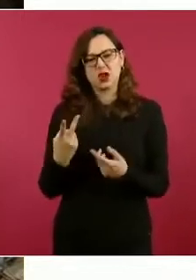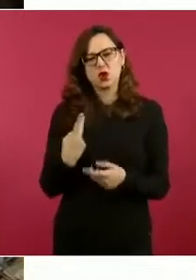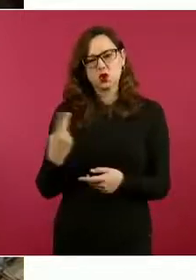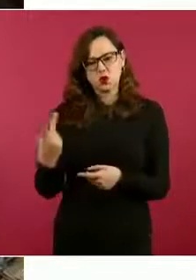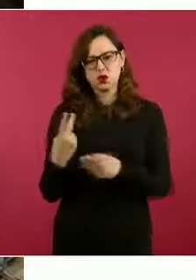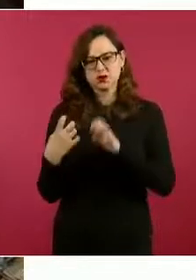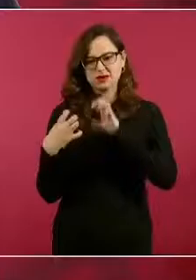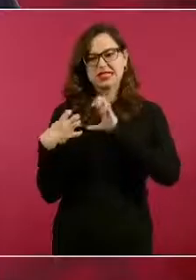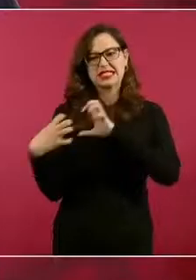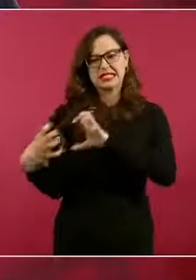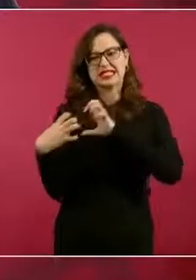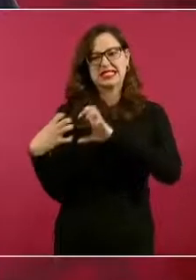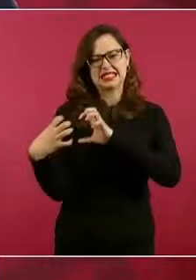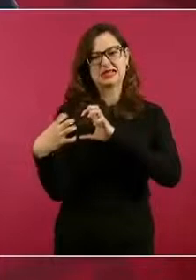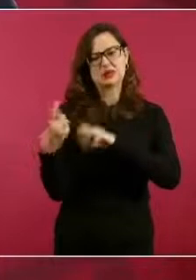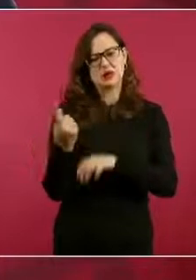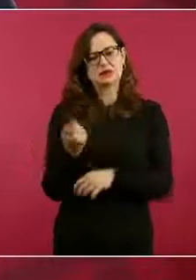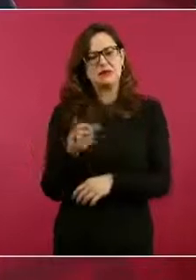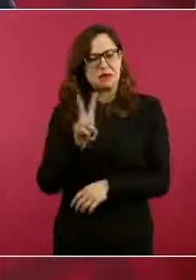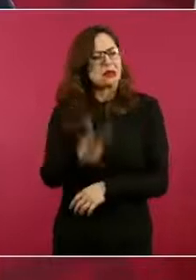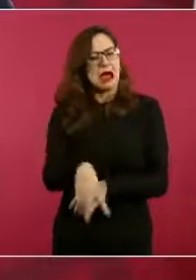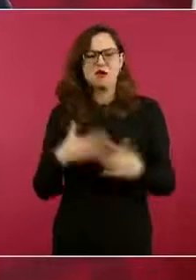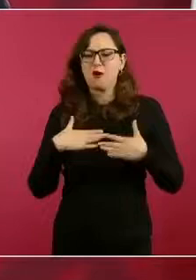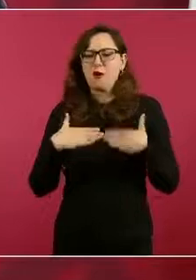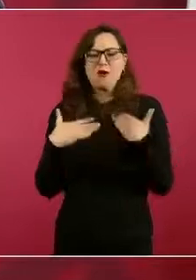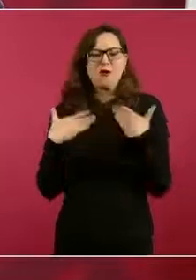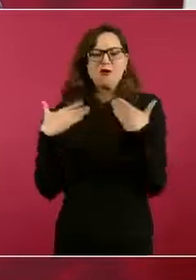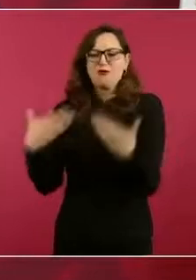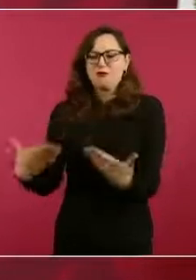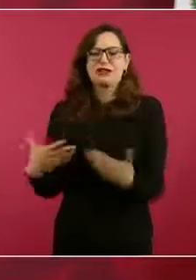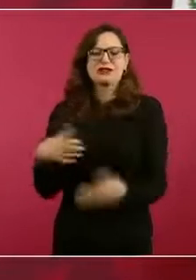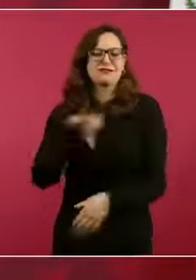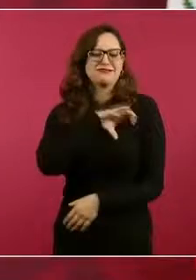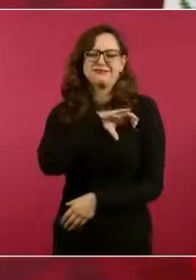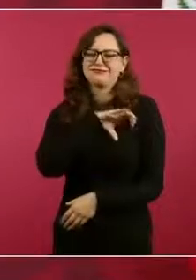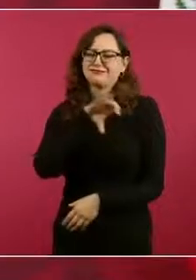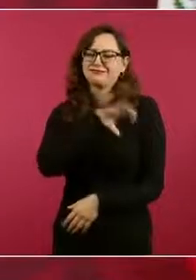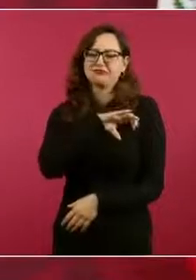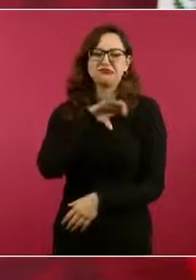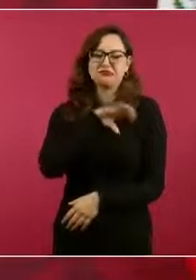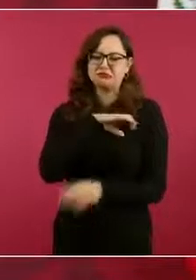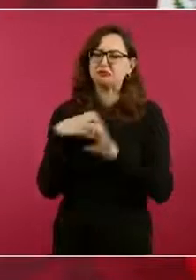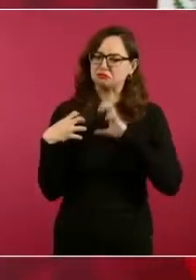nos queríamos mucho.